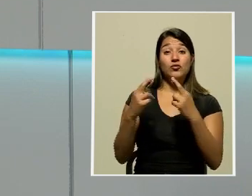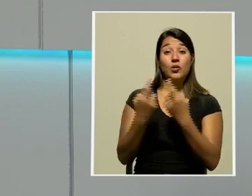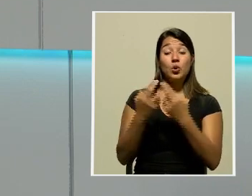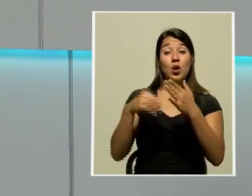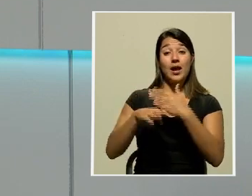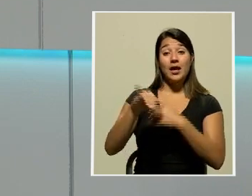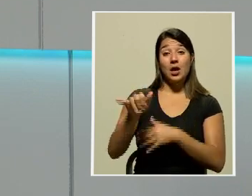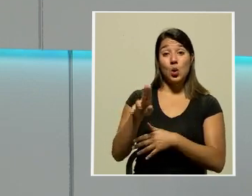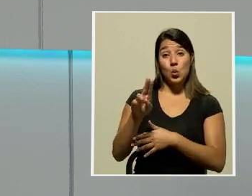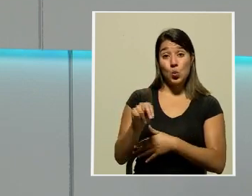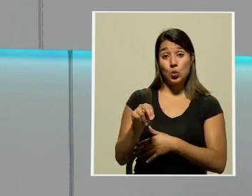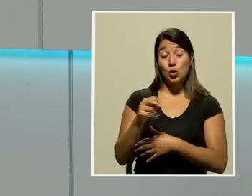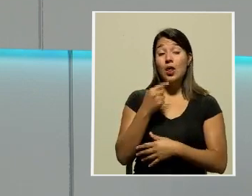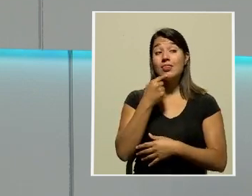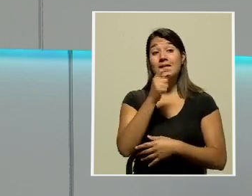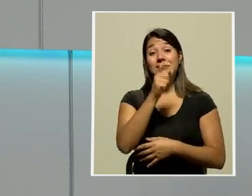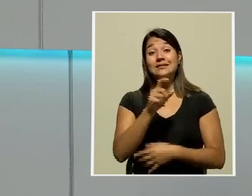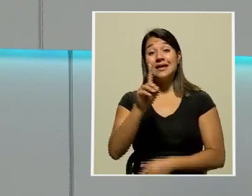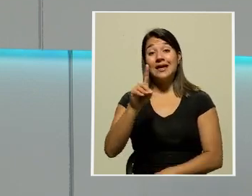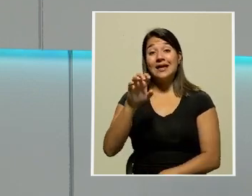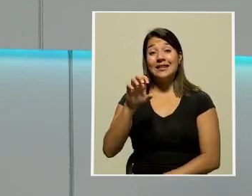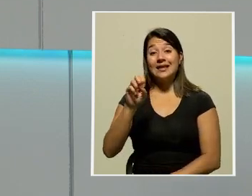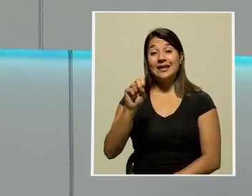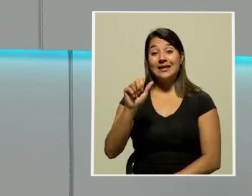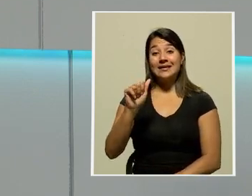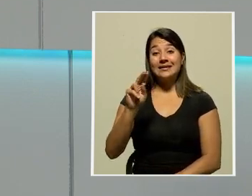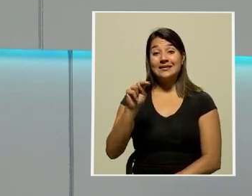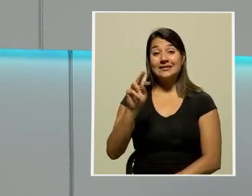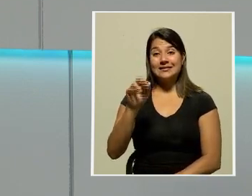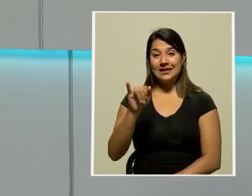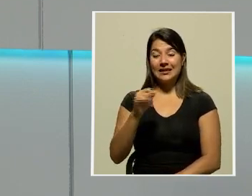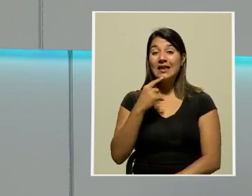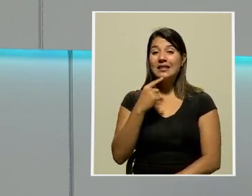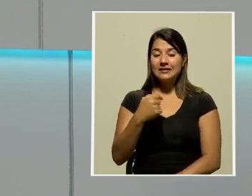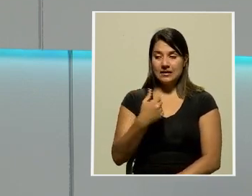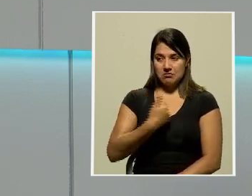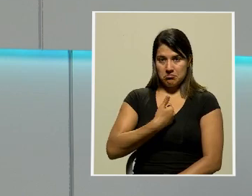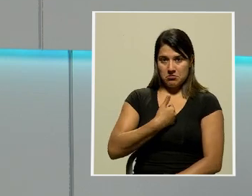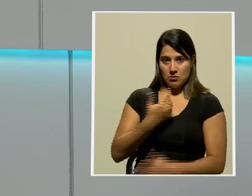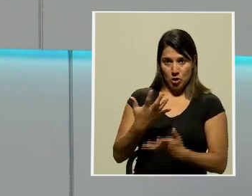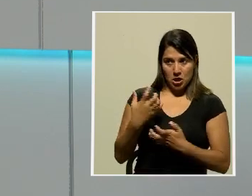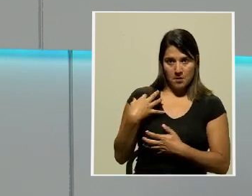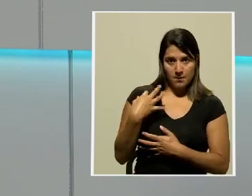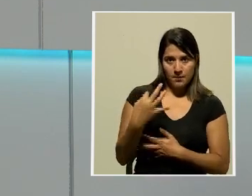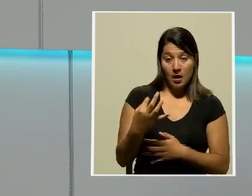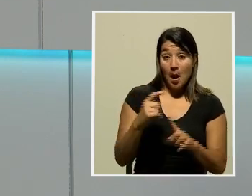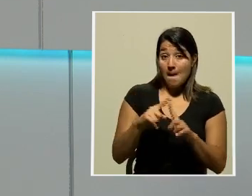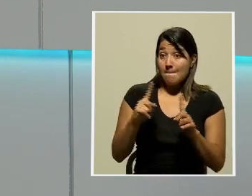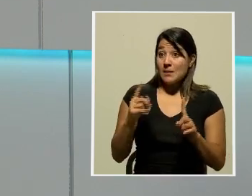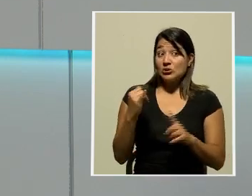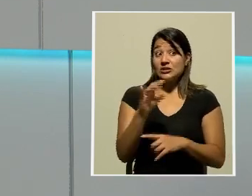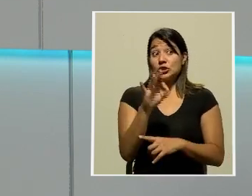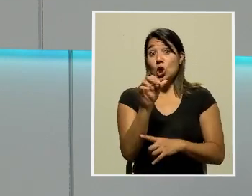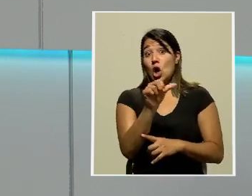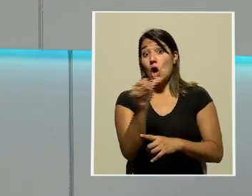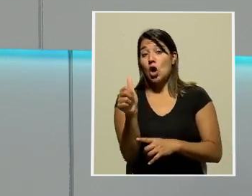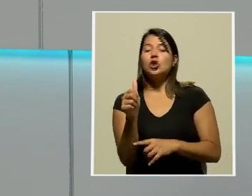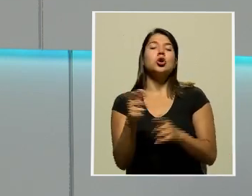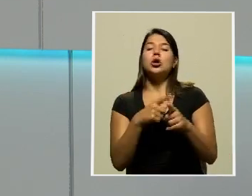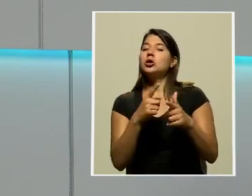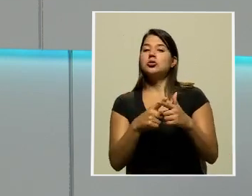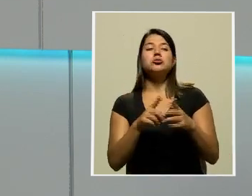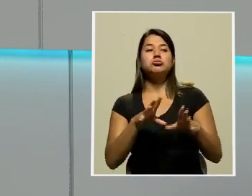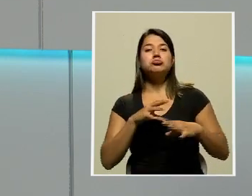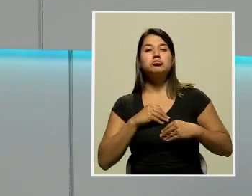junio. De Santi aseguró que pese a tener intenciones de ser esa persona electa, él sería a un lado si es otro verde y blanco quien logre